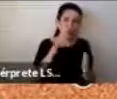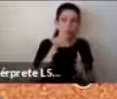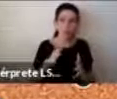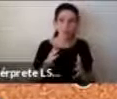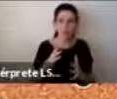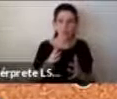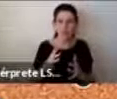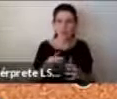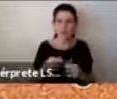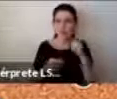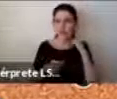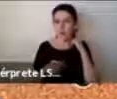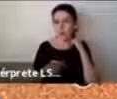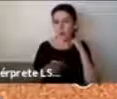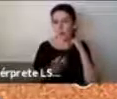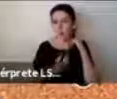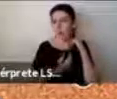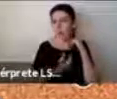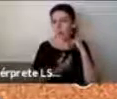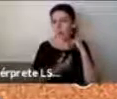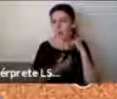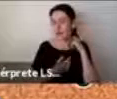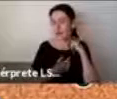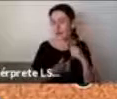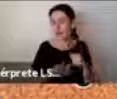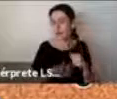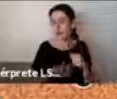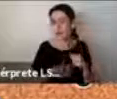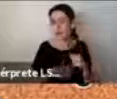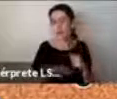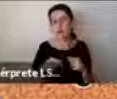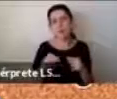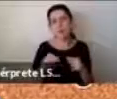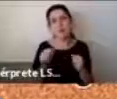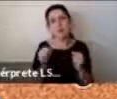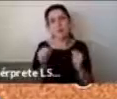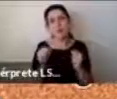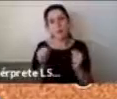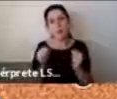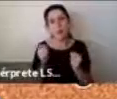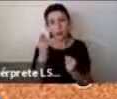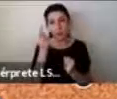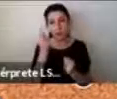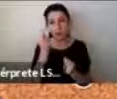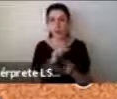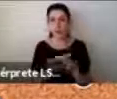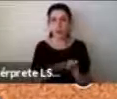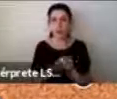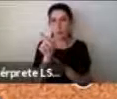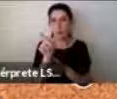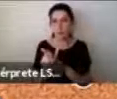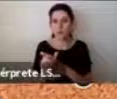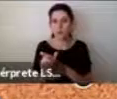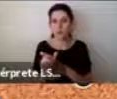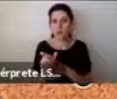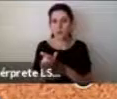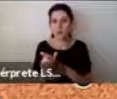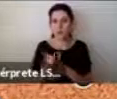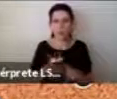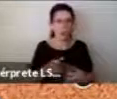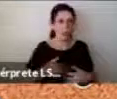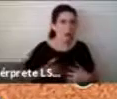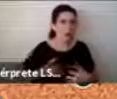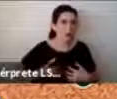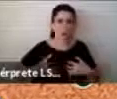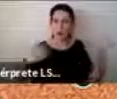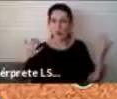entender cuando por ejemplo alguna persona se descompensa hemos visto de repente niños